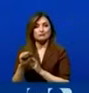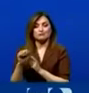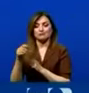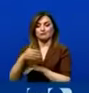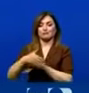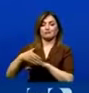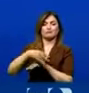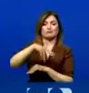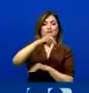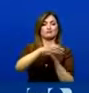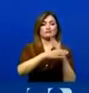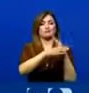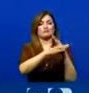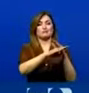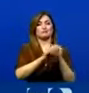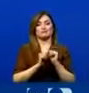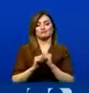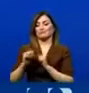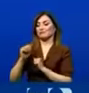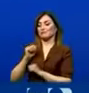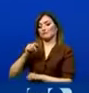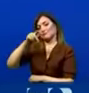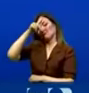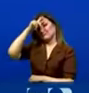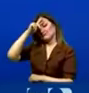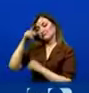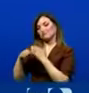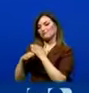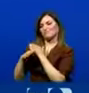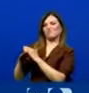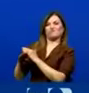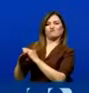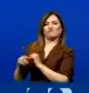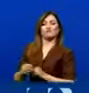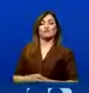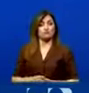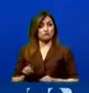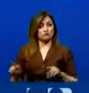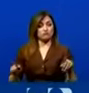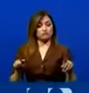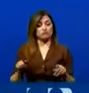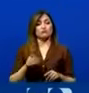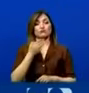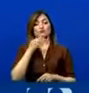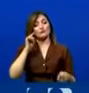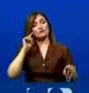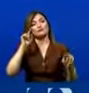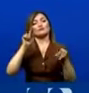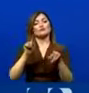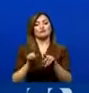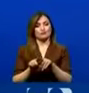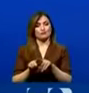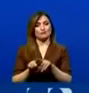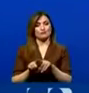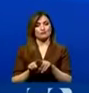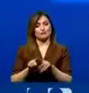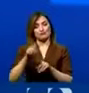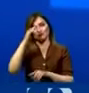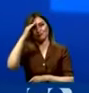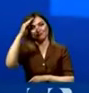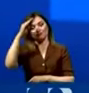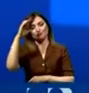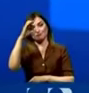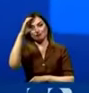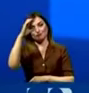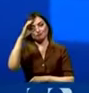frontera norte y para blindar la frontera sur. Esto tiene que hacerse de común acuerdo con la policía de Colombia,